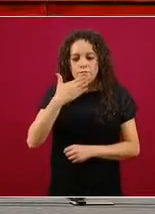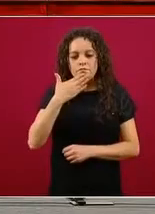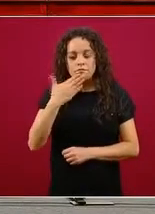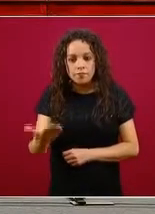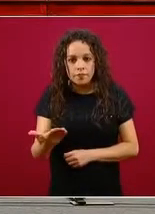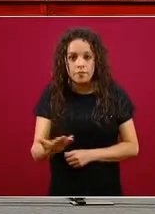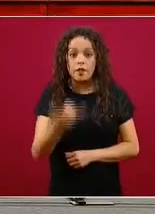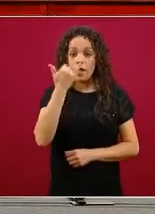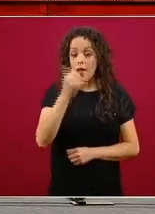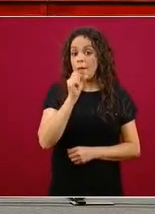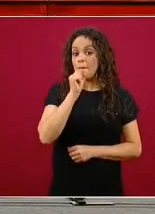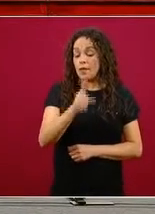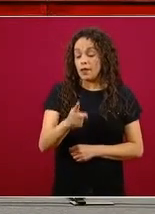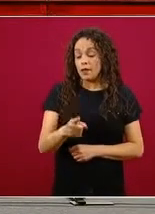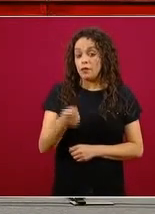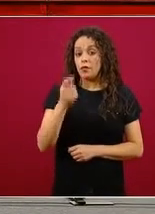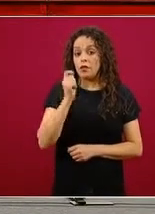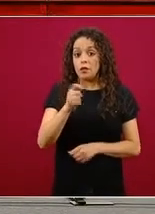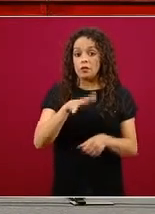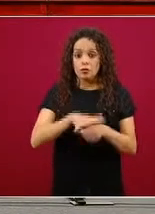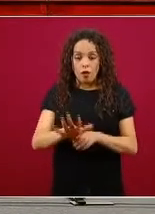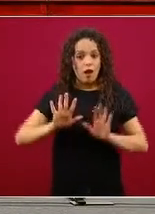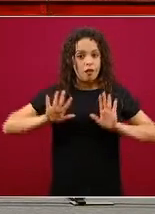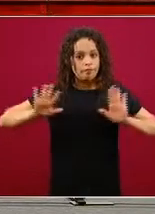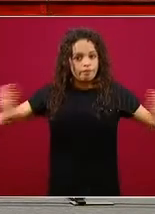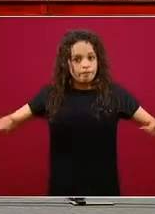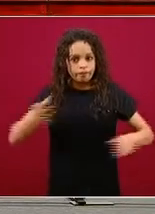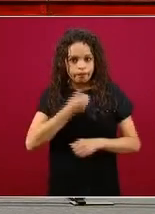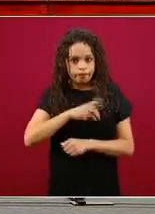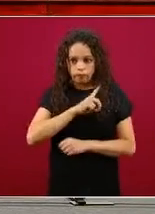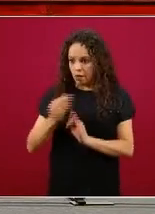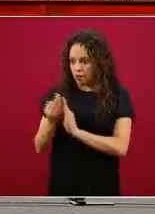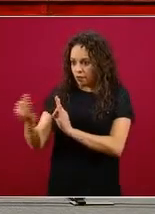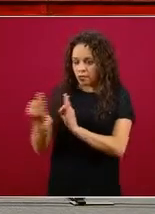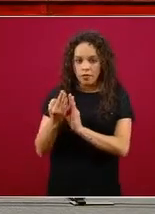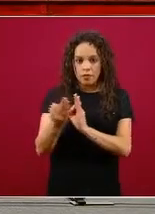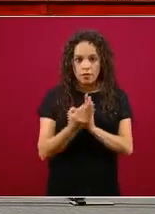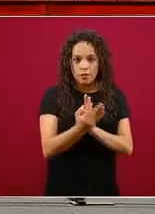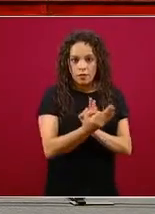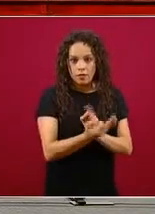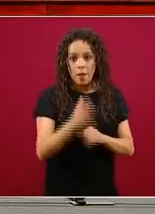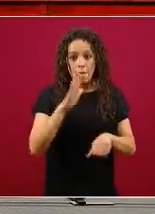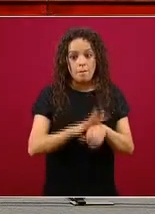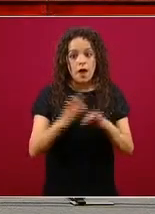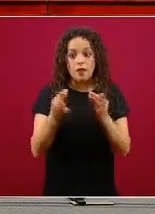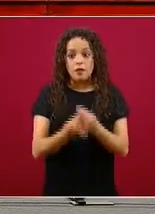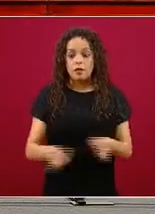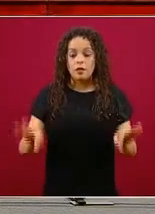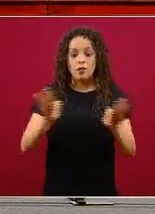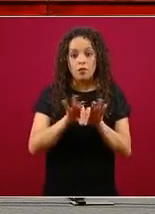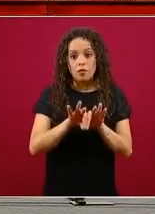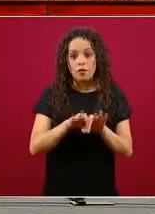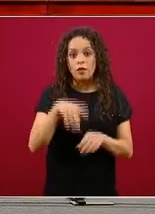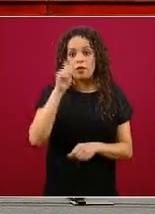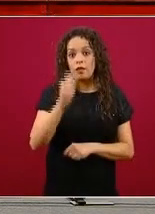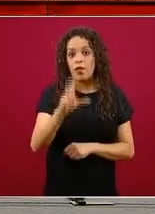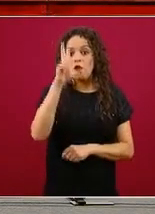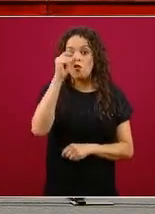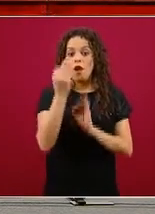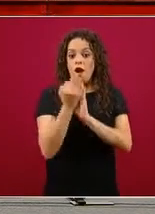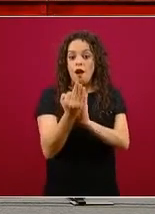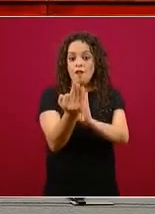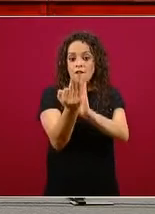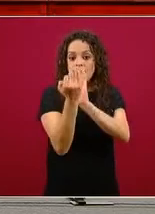enfatizado que la sana distancia es fundamentalmente en la vía aérea no estar cara con cara a